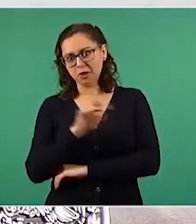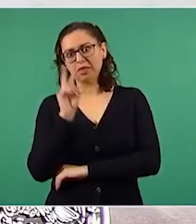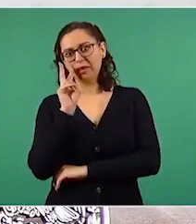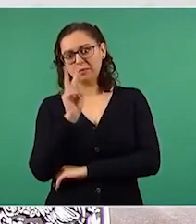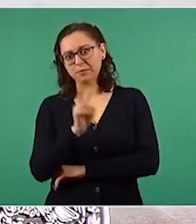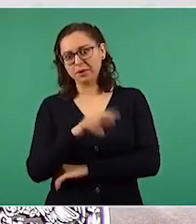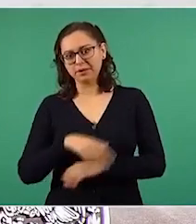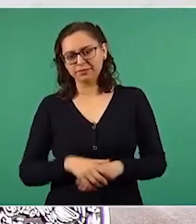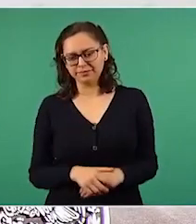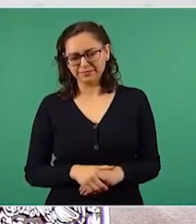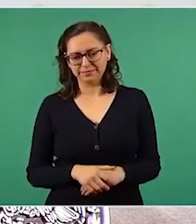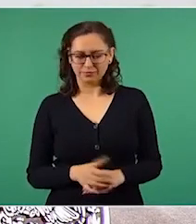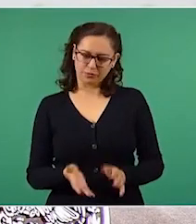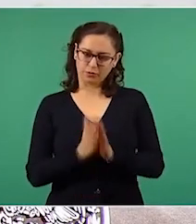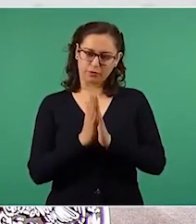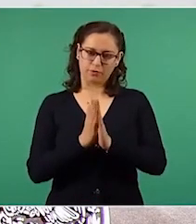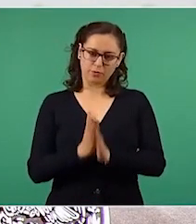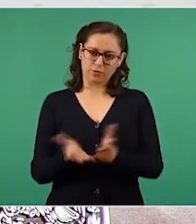¿Cuándo se vea visto esto?